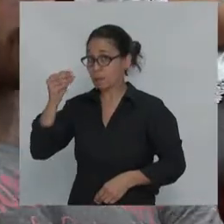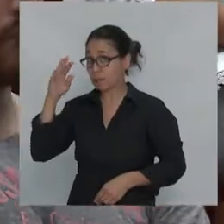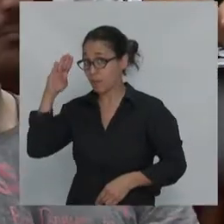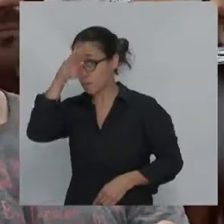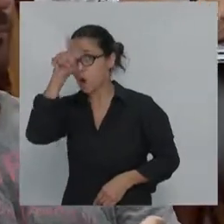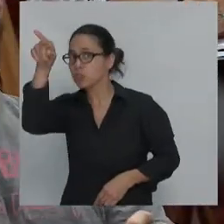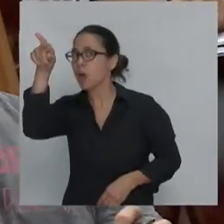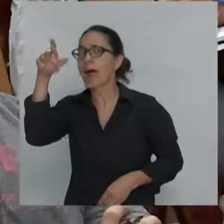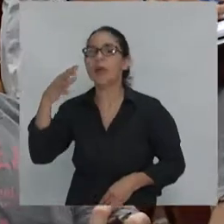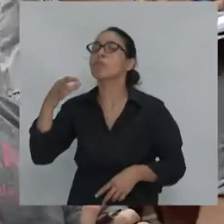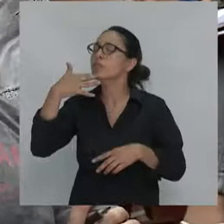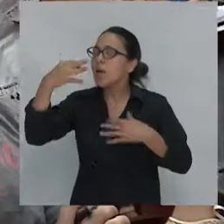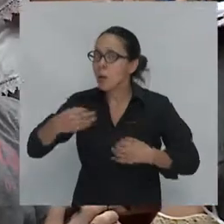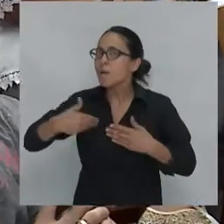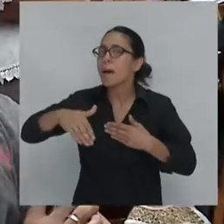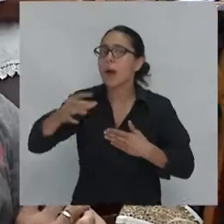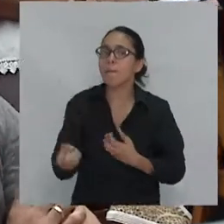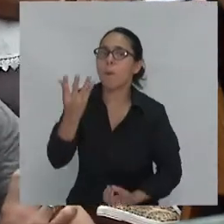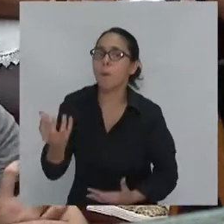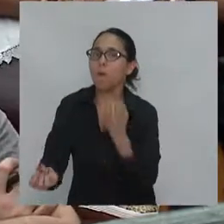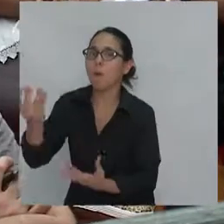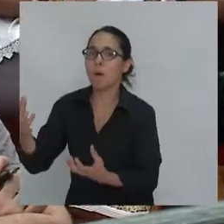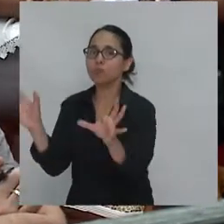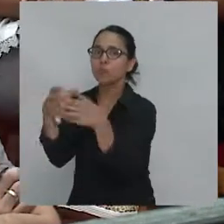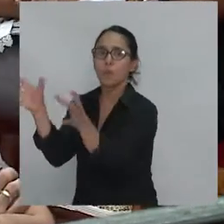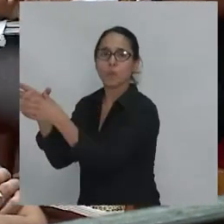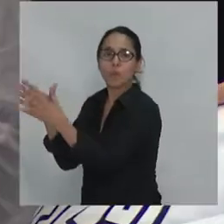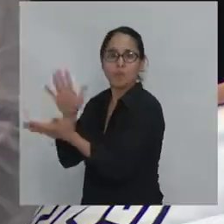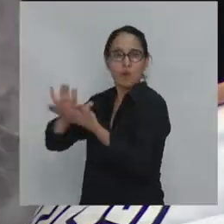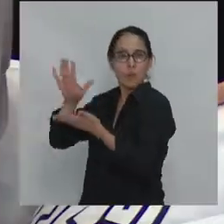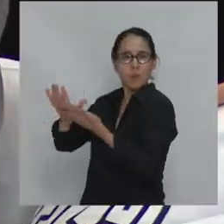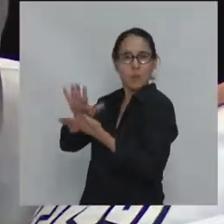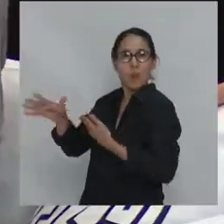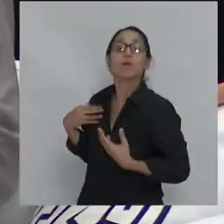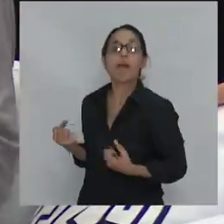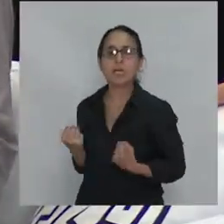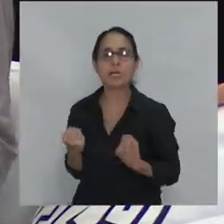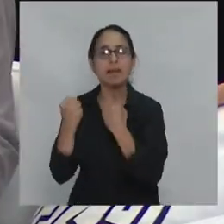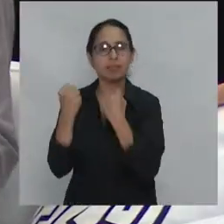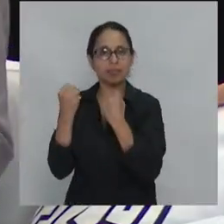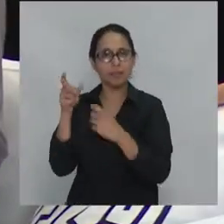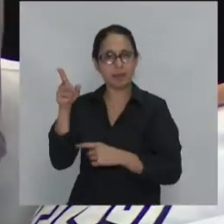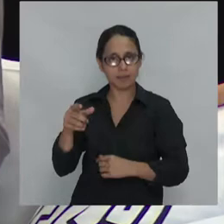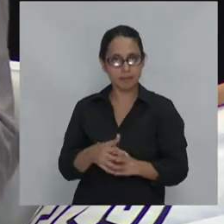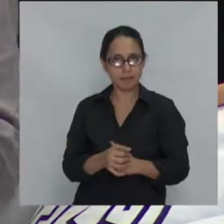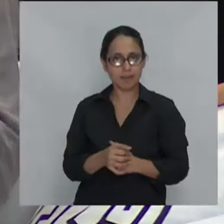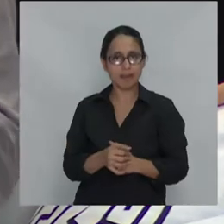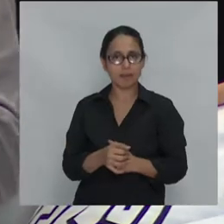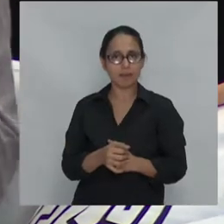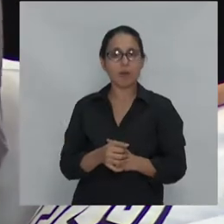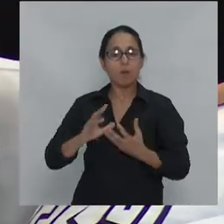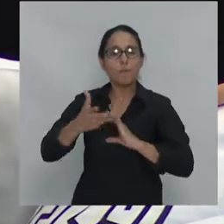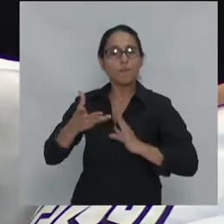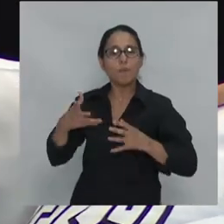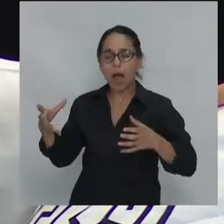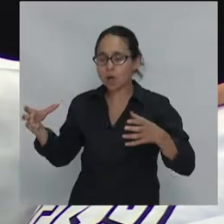resistencia en Brasil y despertar nuevas fuerzas sociales